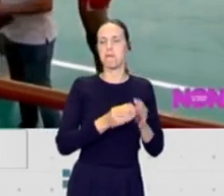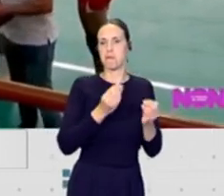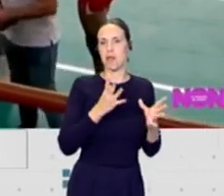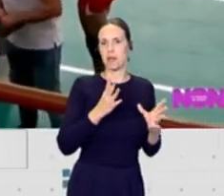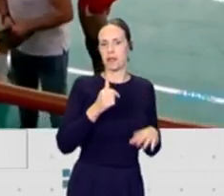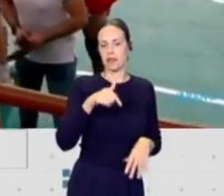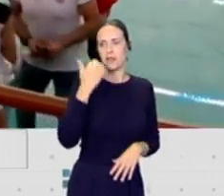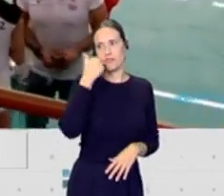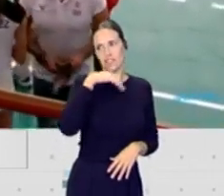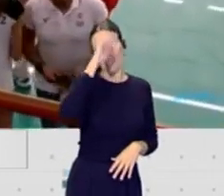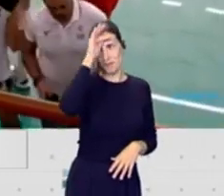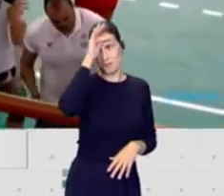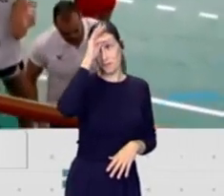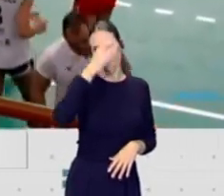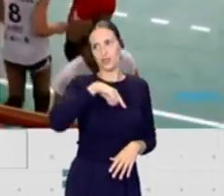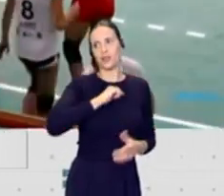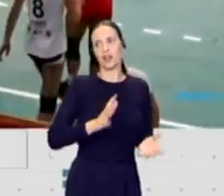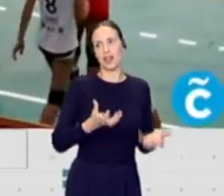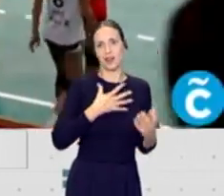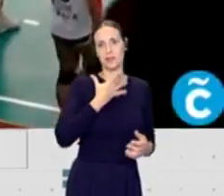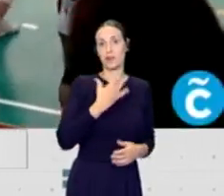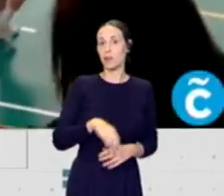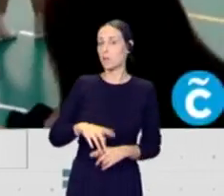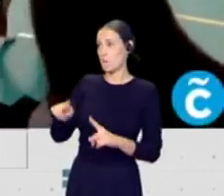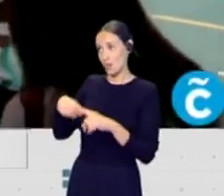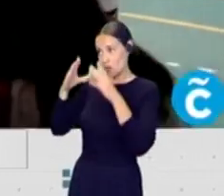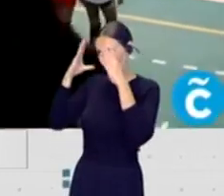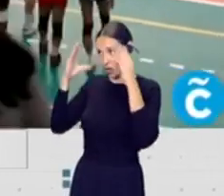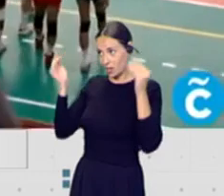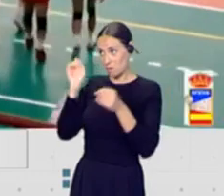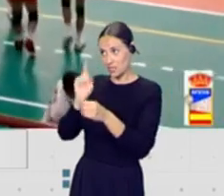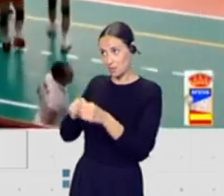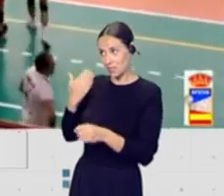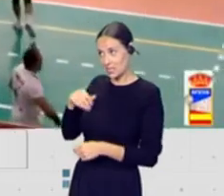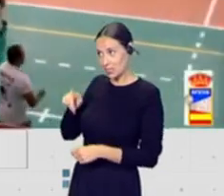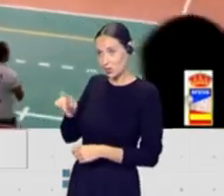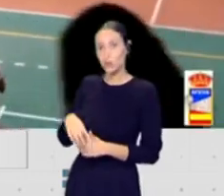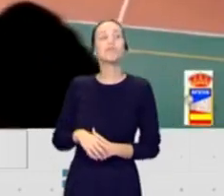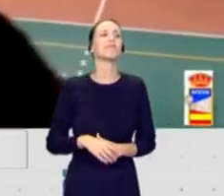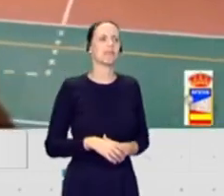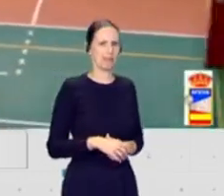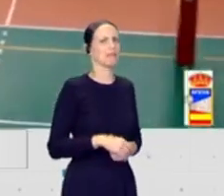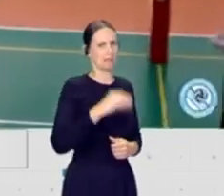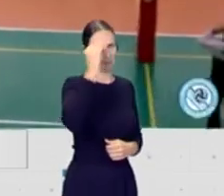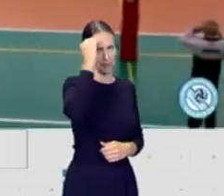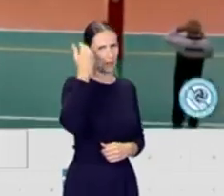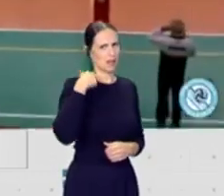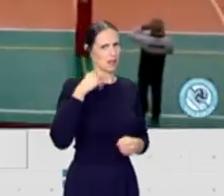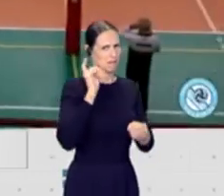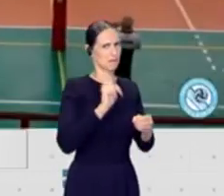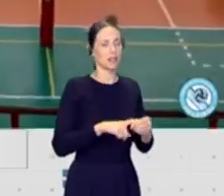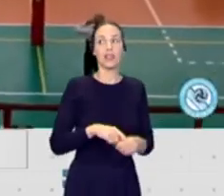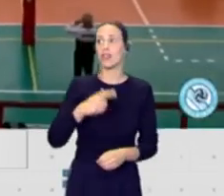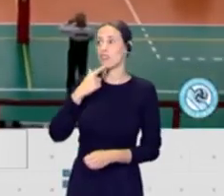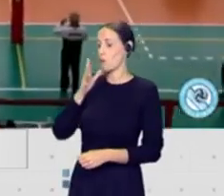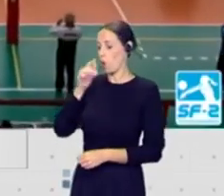de... podemos dar la talla. ¿Con la holandesa jugando ya o todavía no? Sí, yo creo que sí va a estar jugando ya esta jornada. Vale. Te lo digo porque